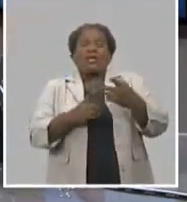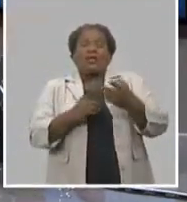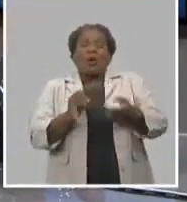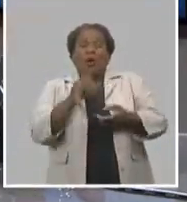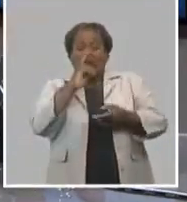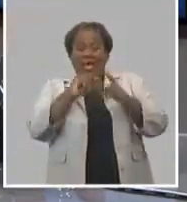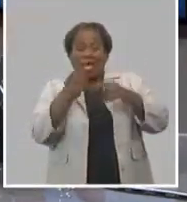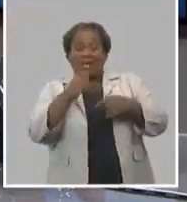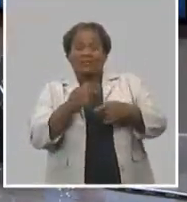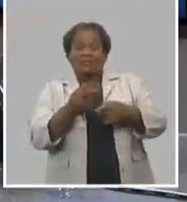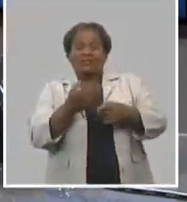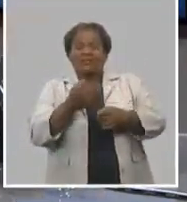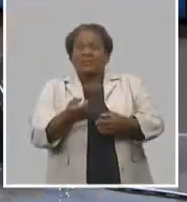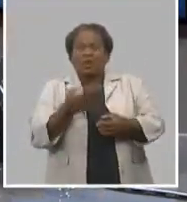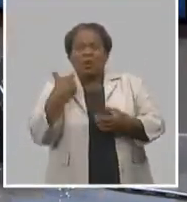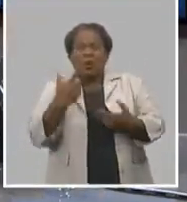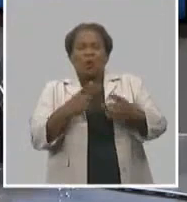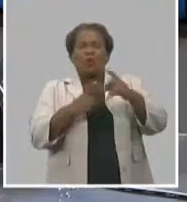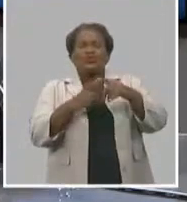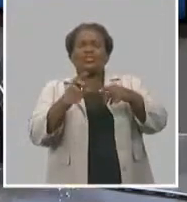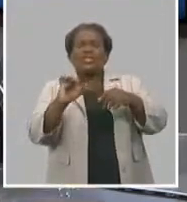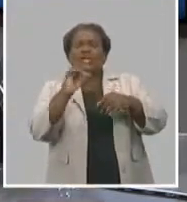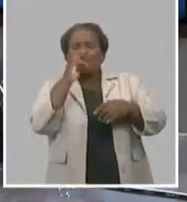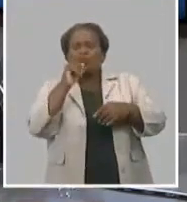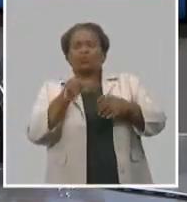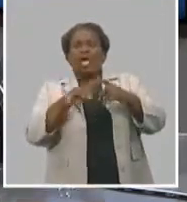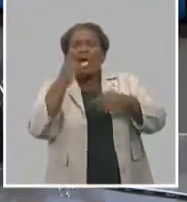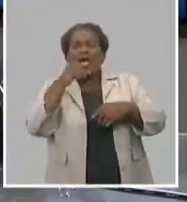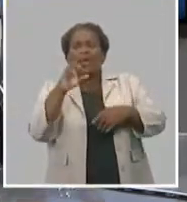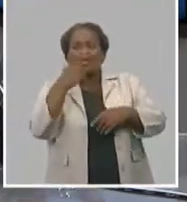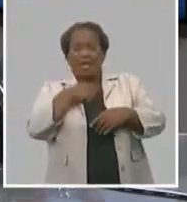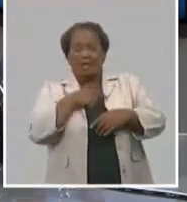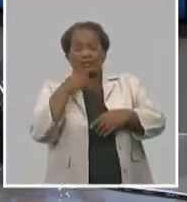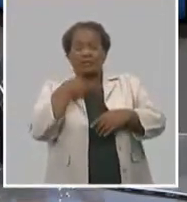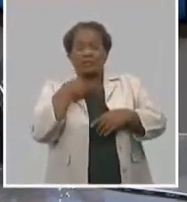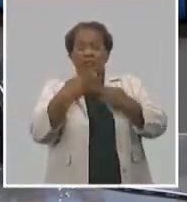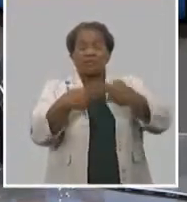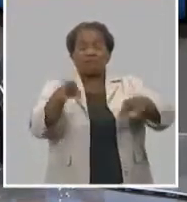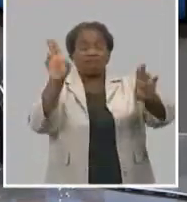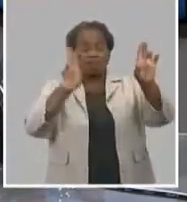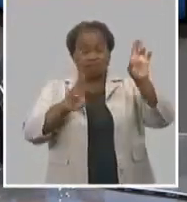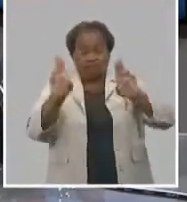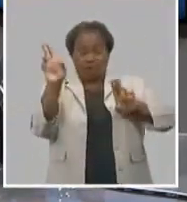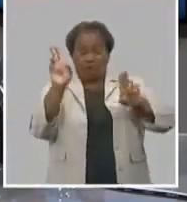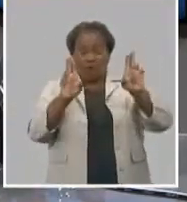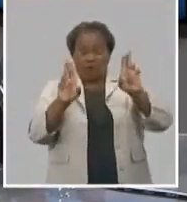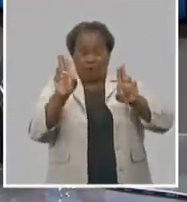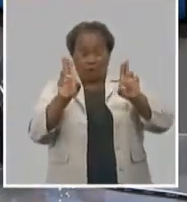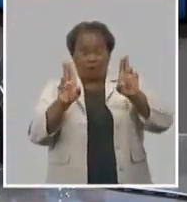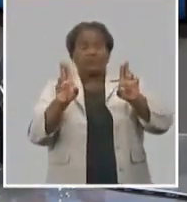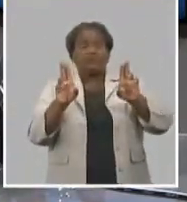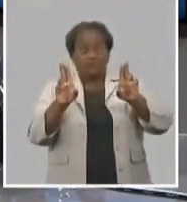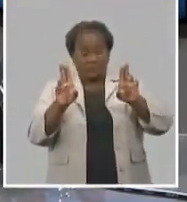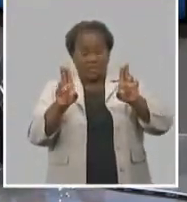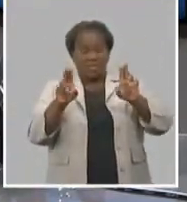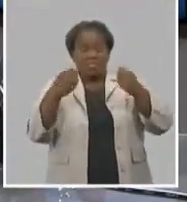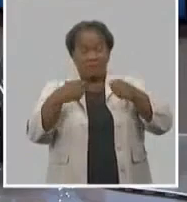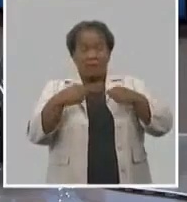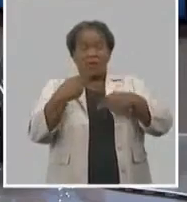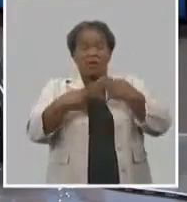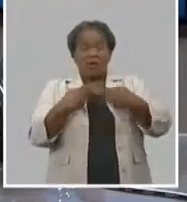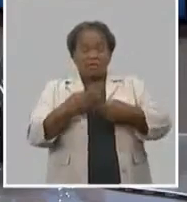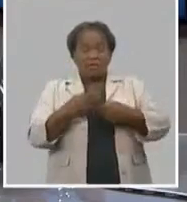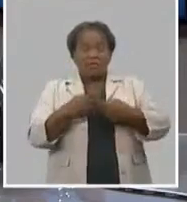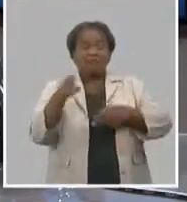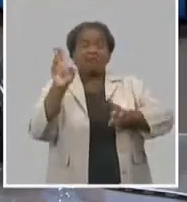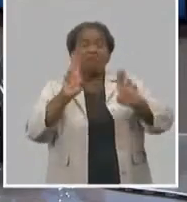tienen los trabajadores por cuenta propia. Nosotros tenemos que hacer un pacto de alguna manera con los trabajadores por